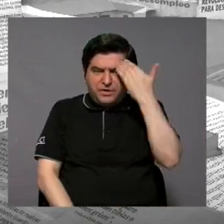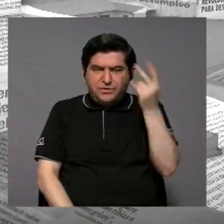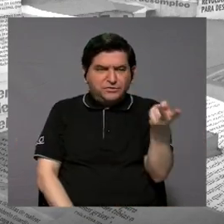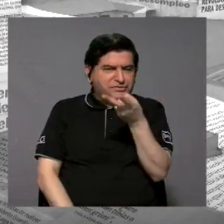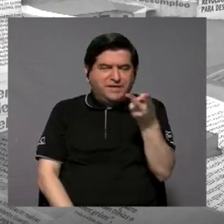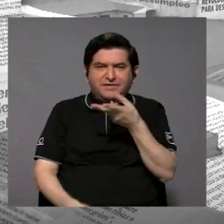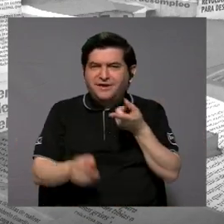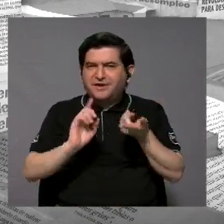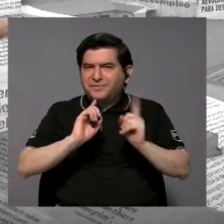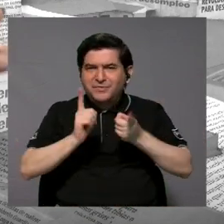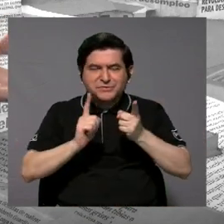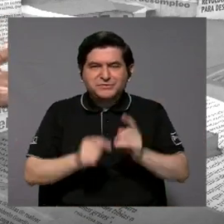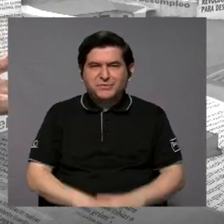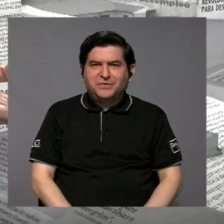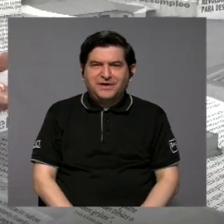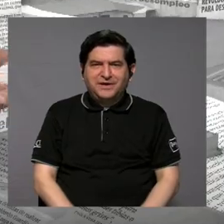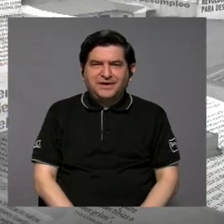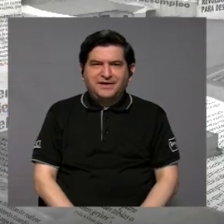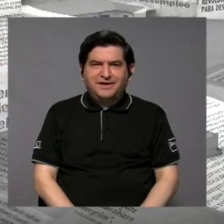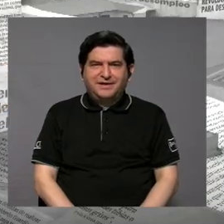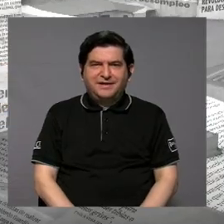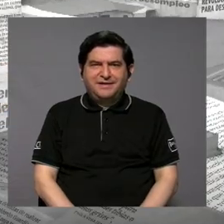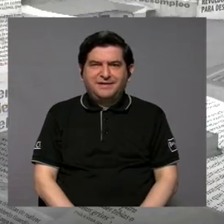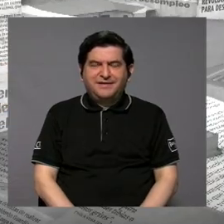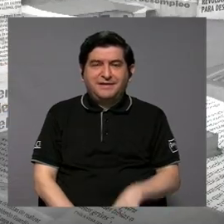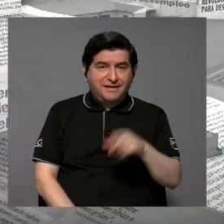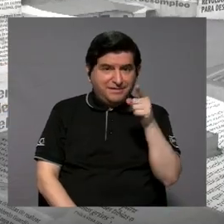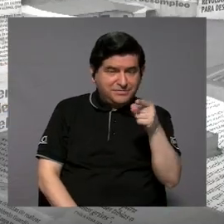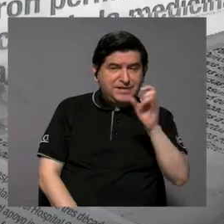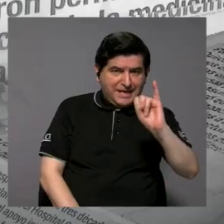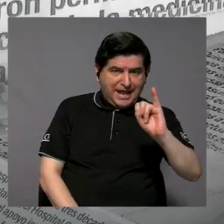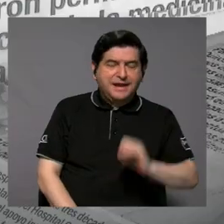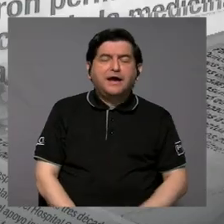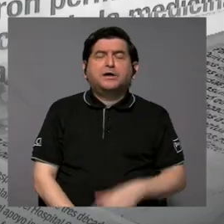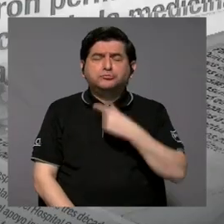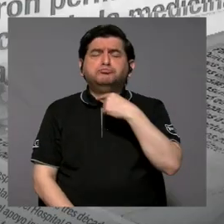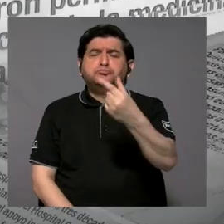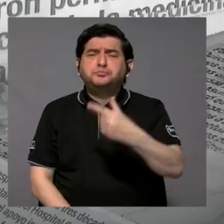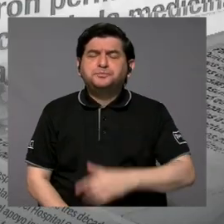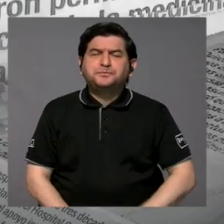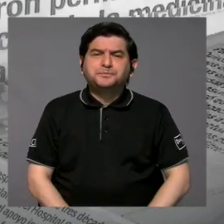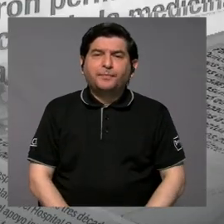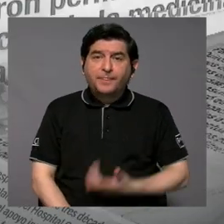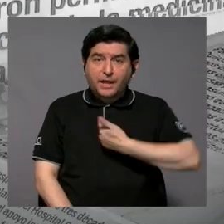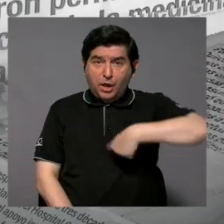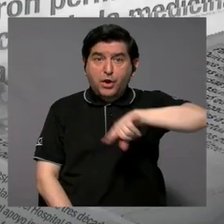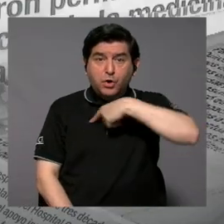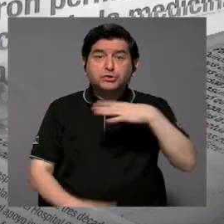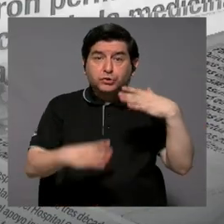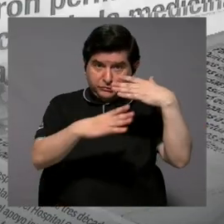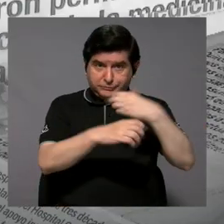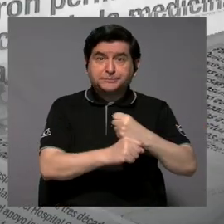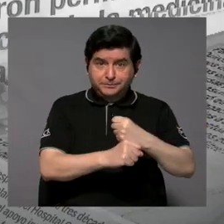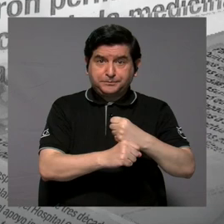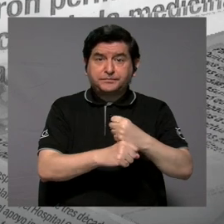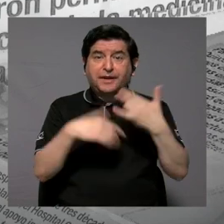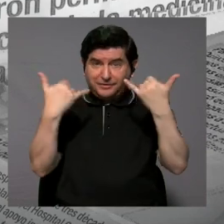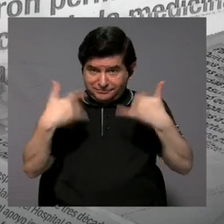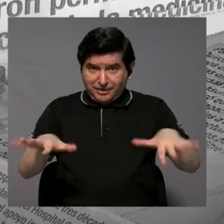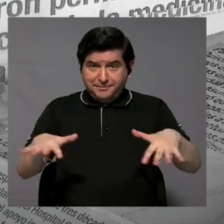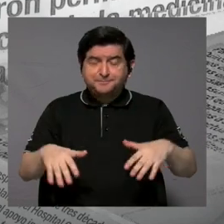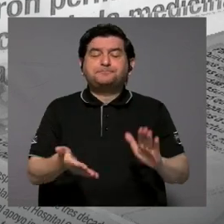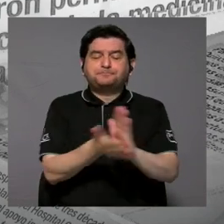cuál de las dos quisiera, tal vez, usted y Liana. Sí, con mucho gusto. Nosotros elaboramos